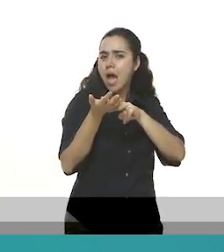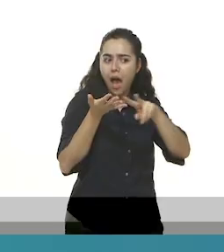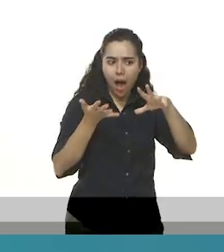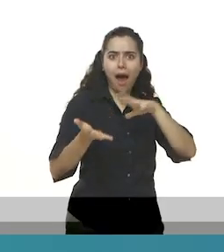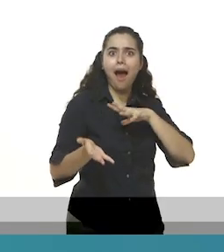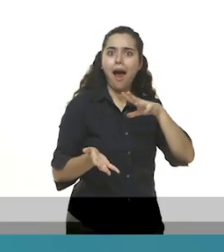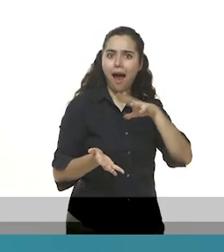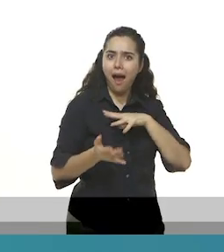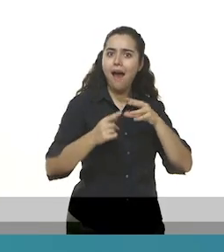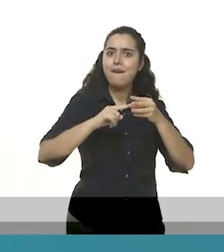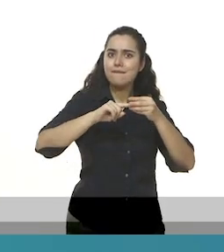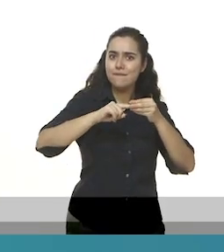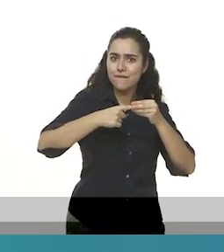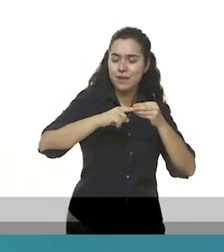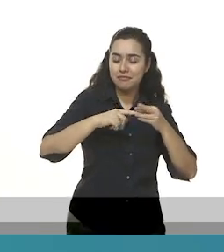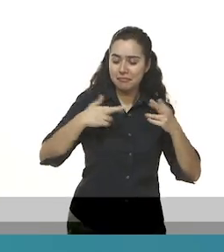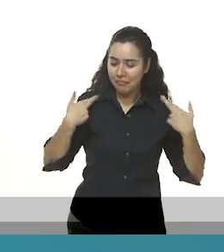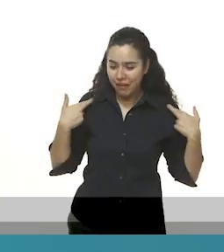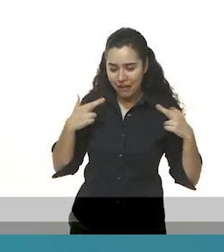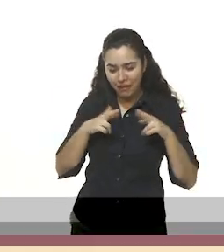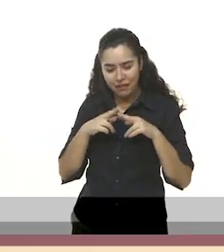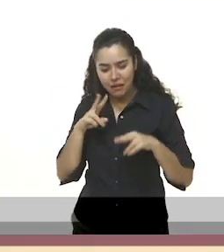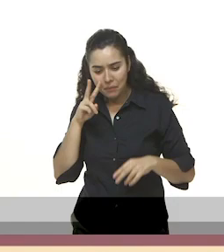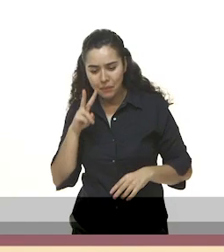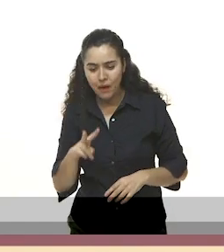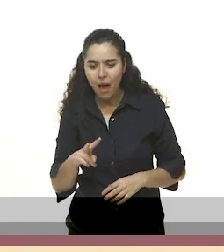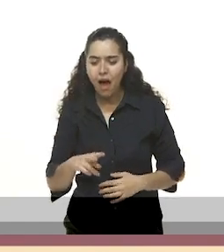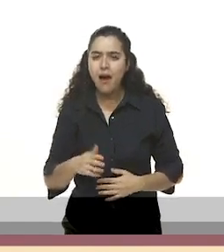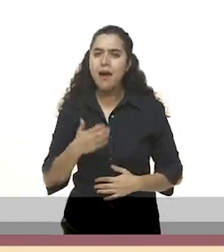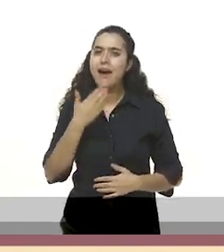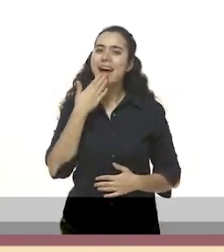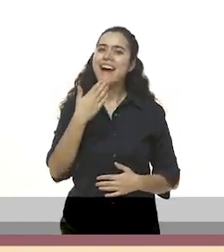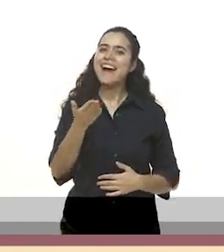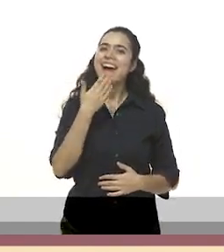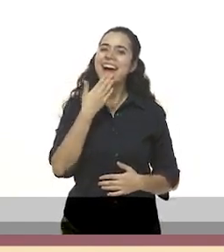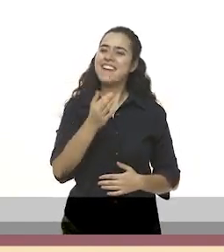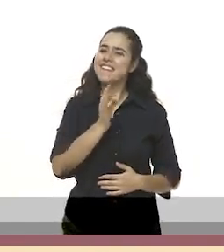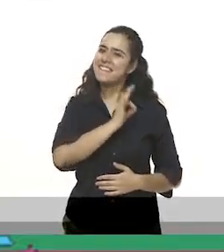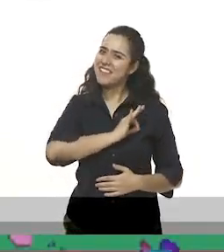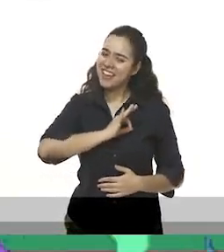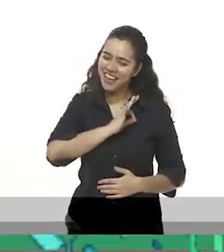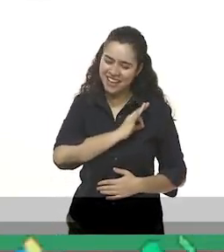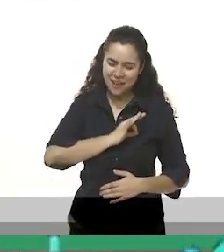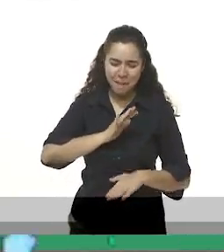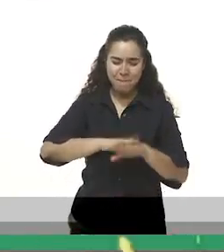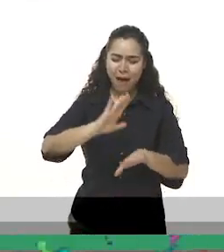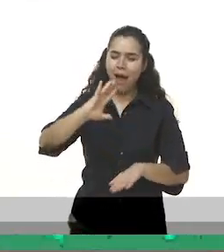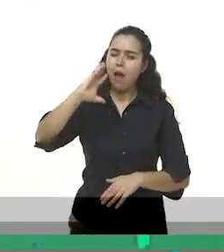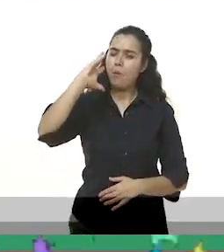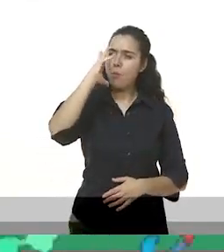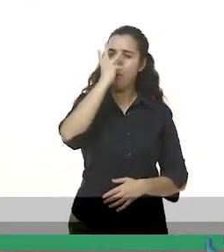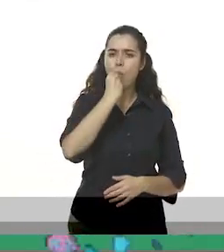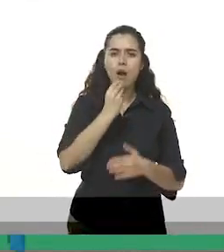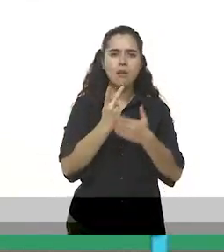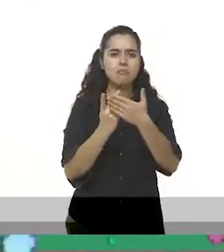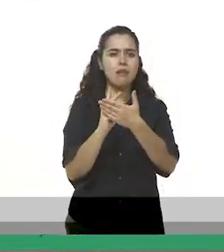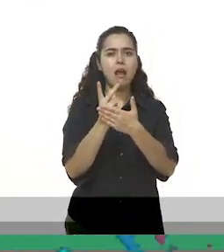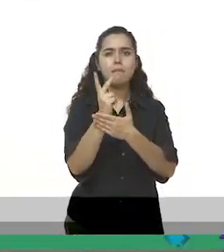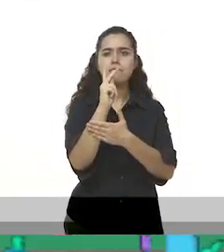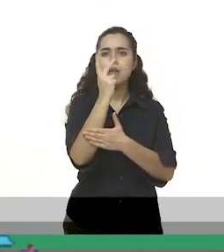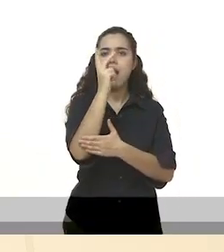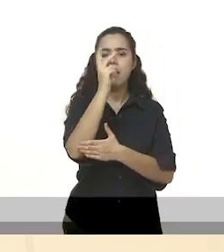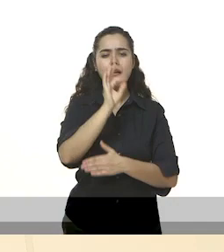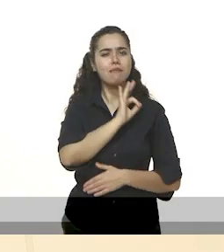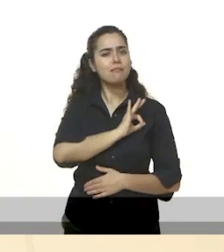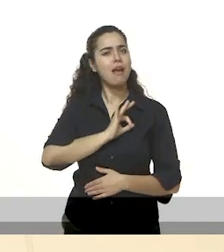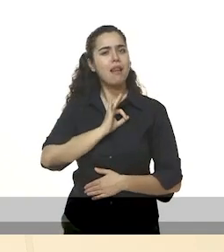frijoles. La maestra pasó al grupo de Beto y los felicitó frente a todo el salón por haber obtenido la planta más